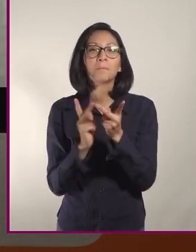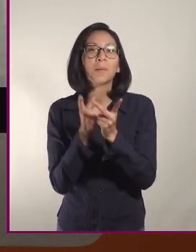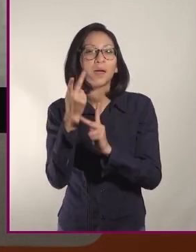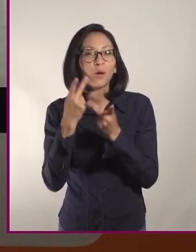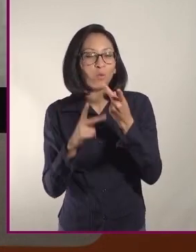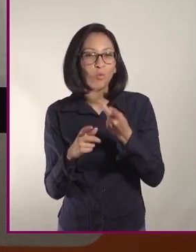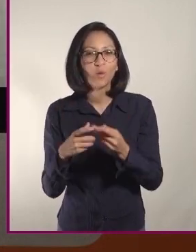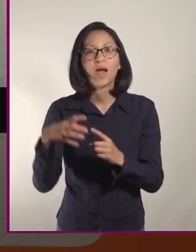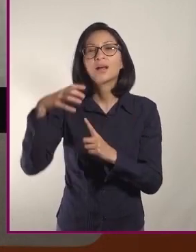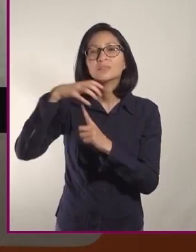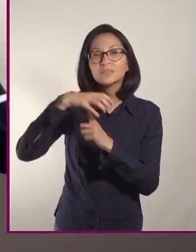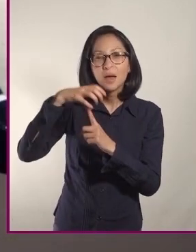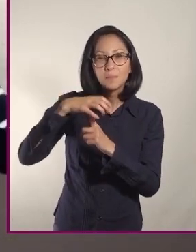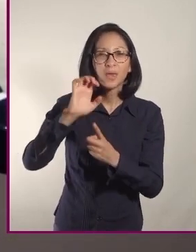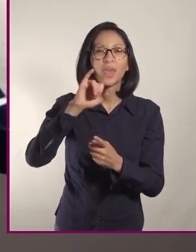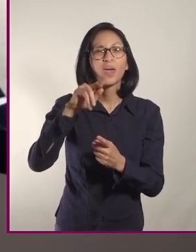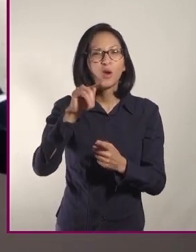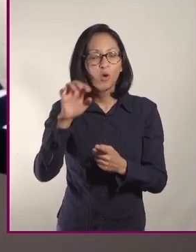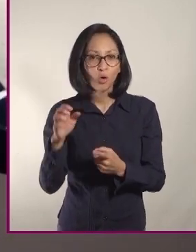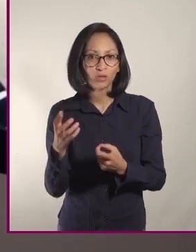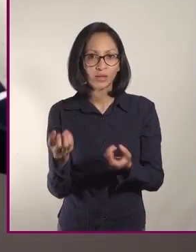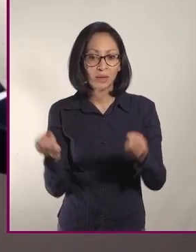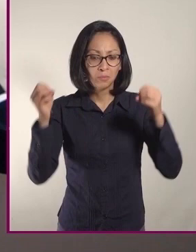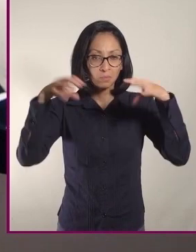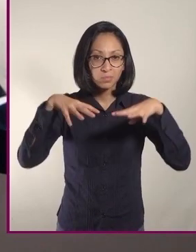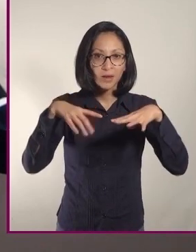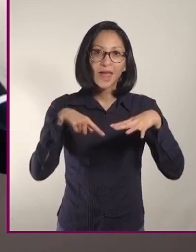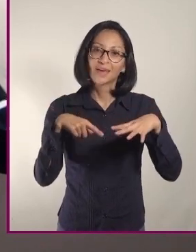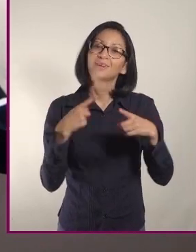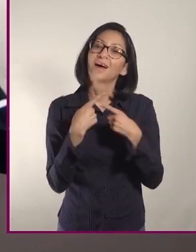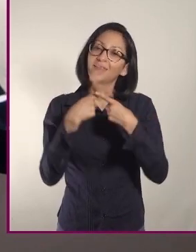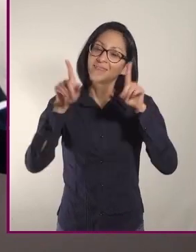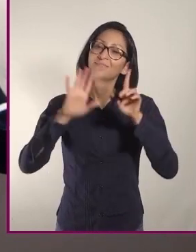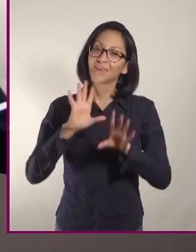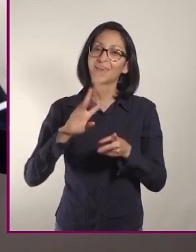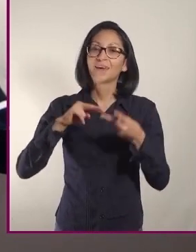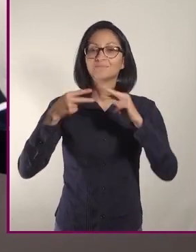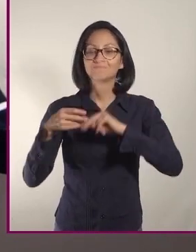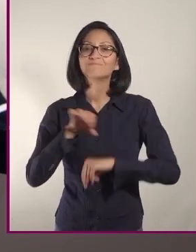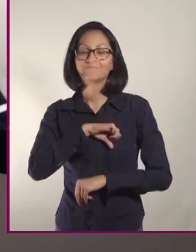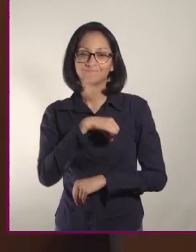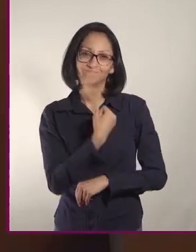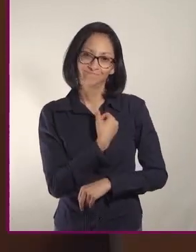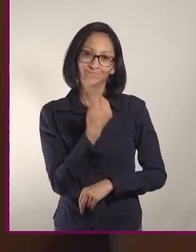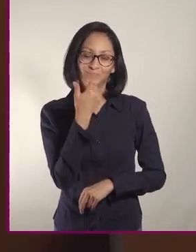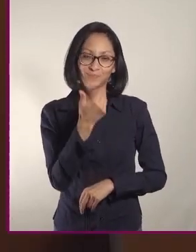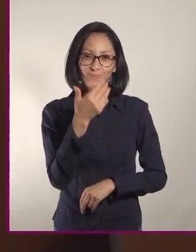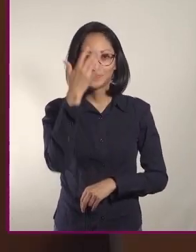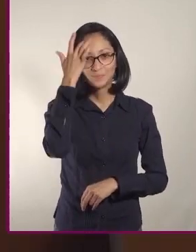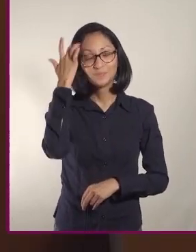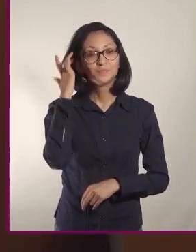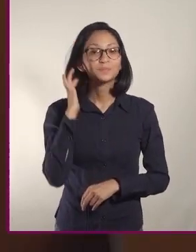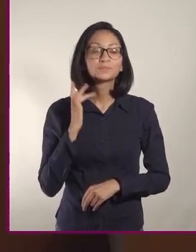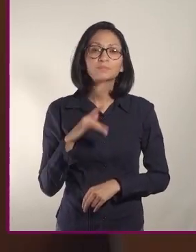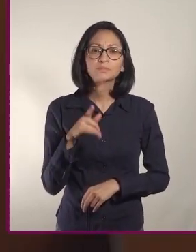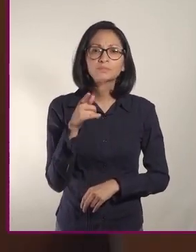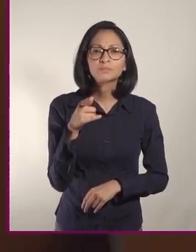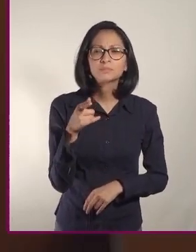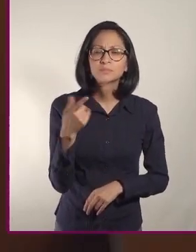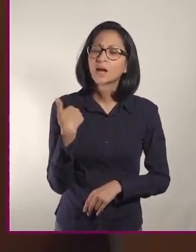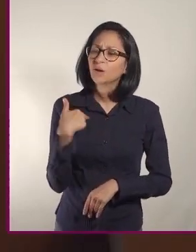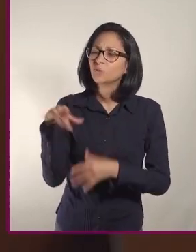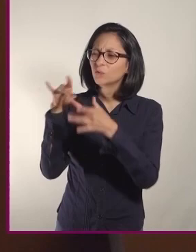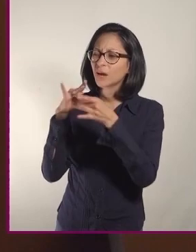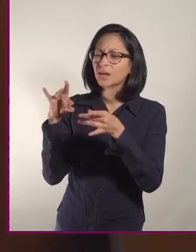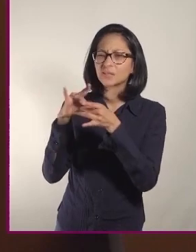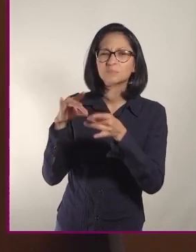champiñones, cejotes, pues ya le estamos dando, yo creo que un giro saludable a estos alimentos. Jimena, ¿qué me puedes decir del factor